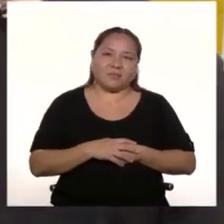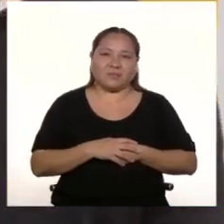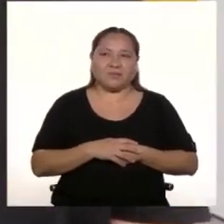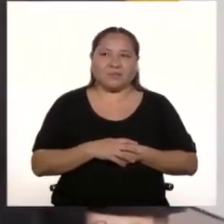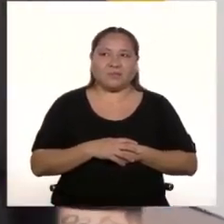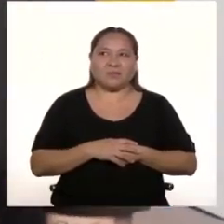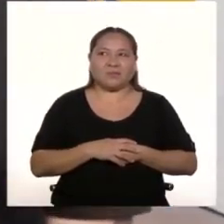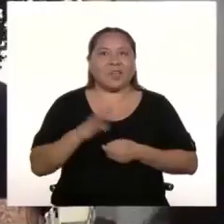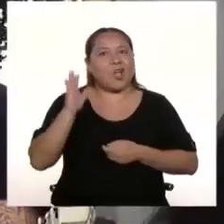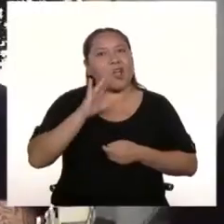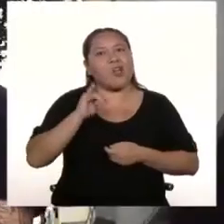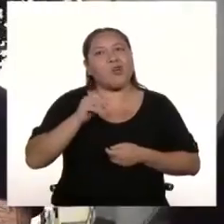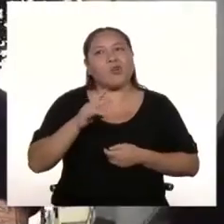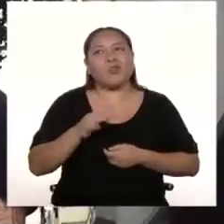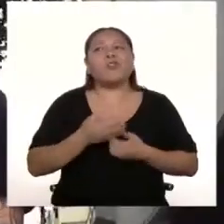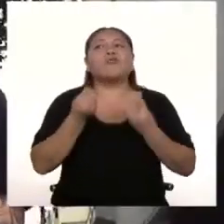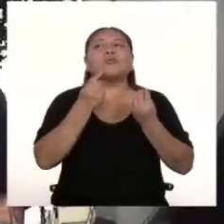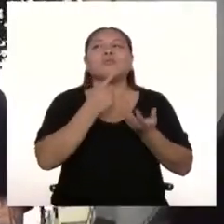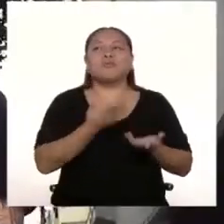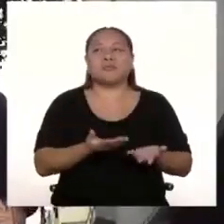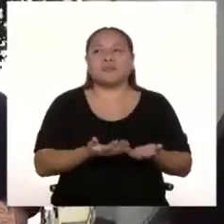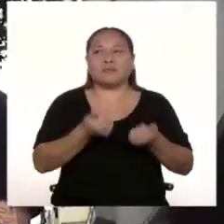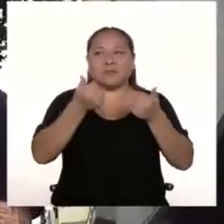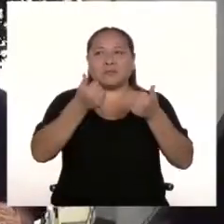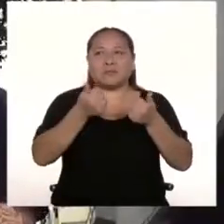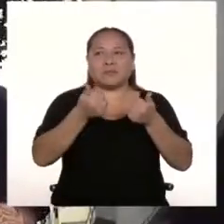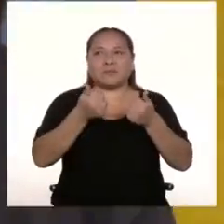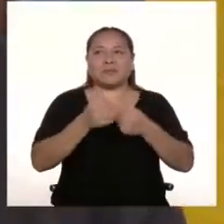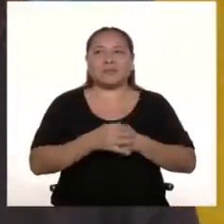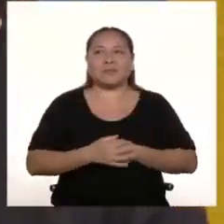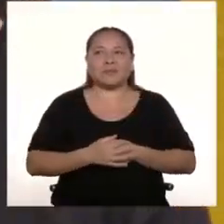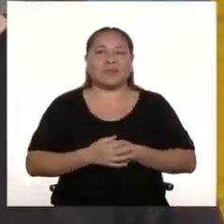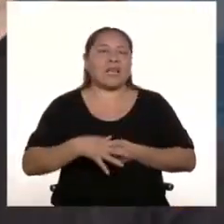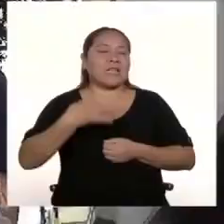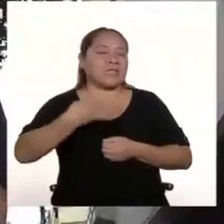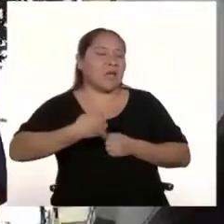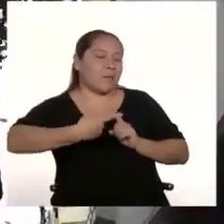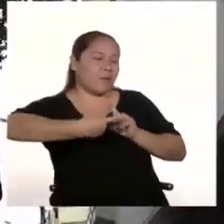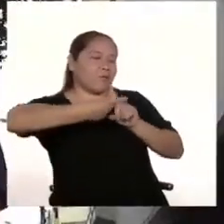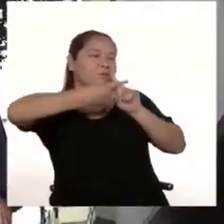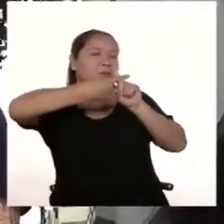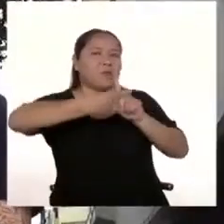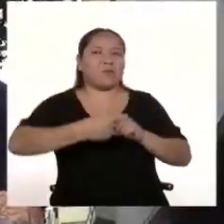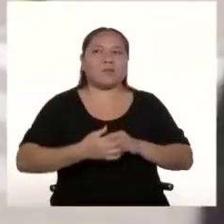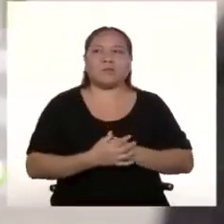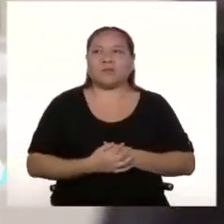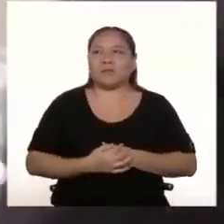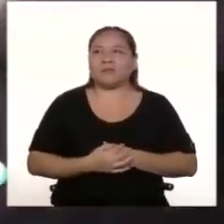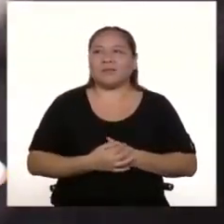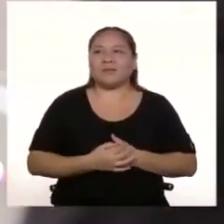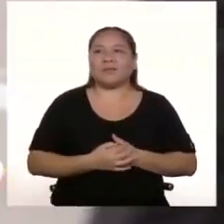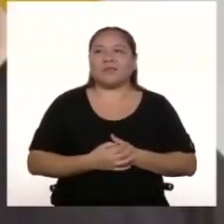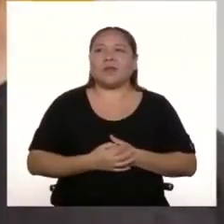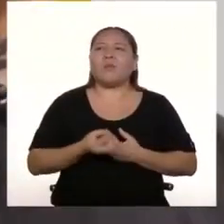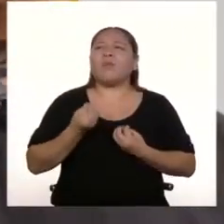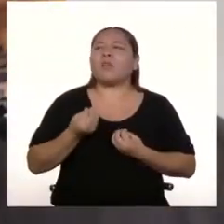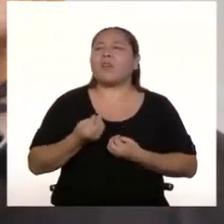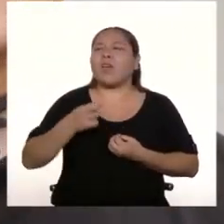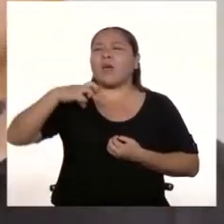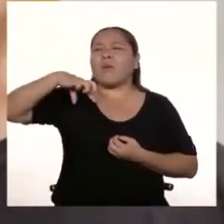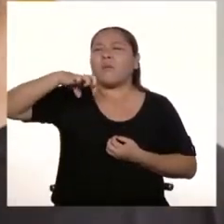Hola, Pésimo, ¿cómo estás? ¿Bien? Siempre en positivo. Ya está positivo. ¿Por qué Pésimo?